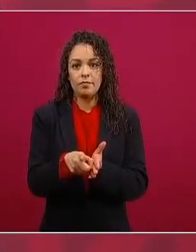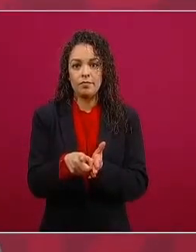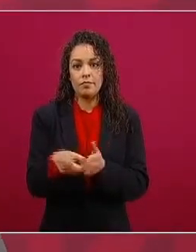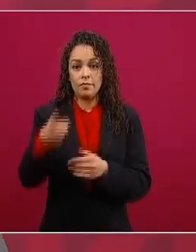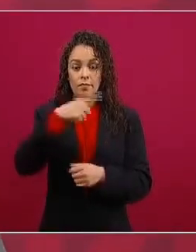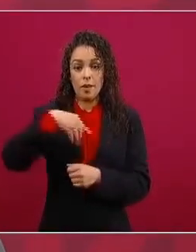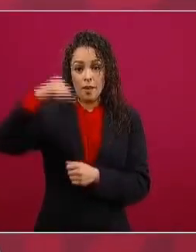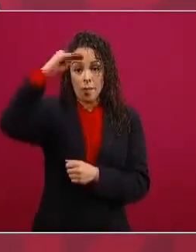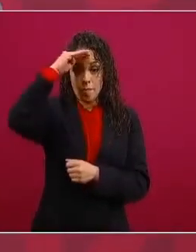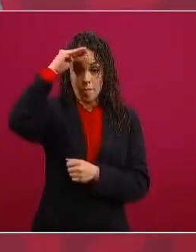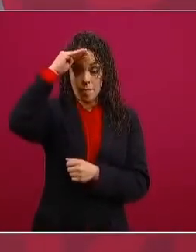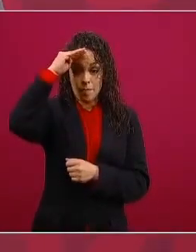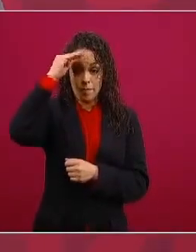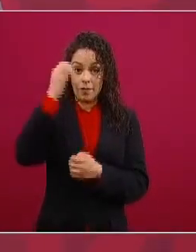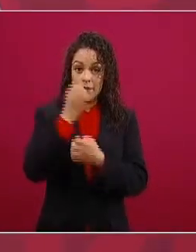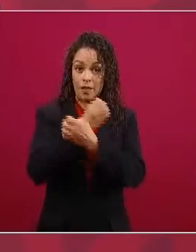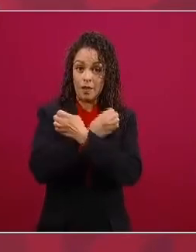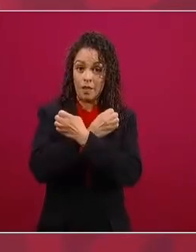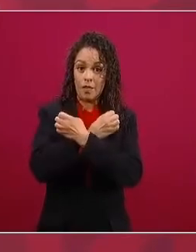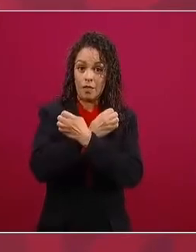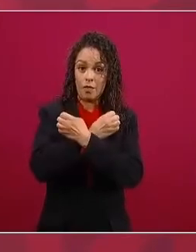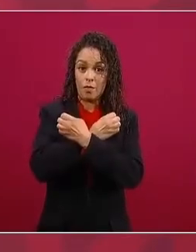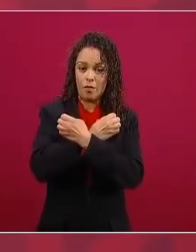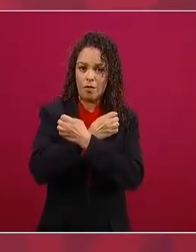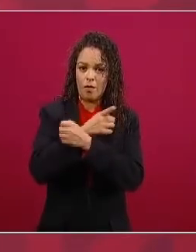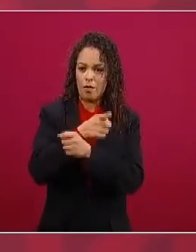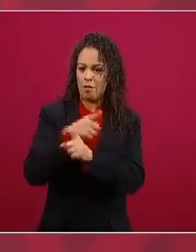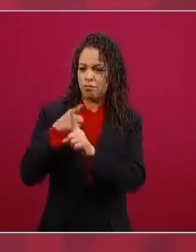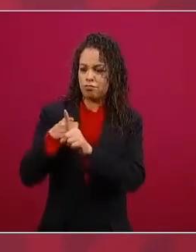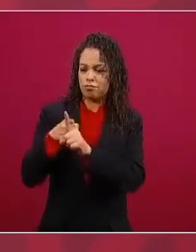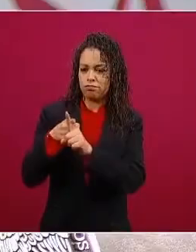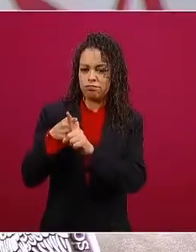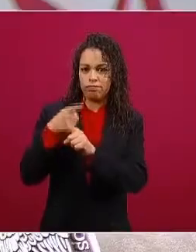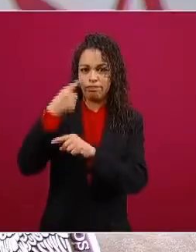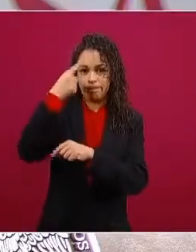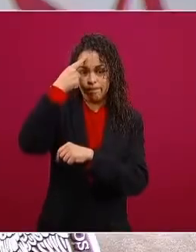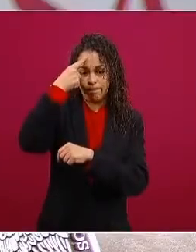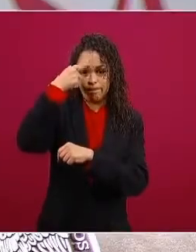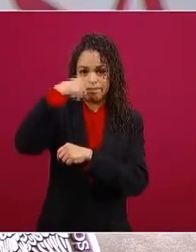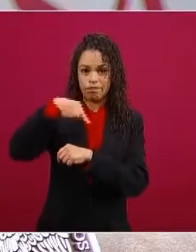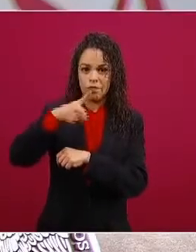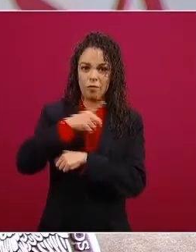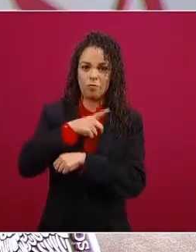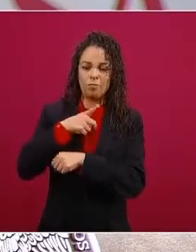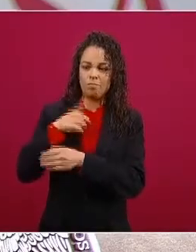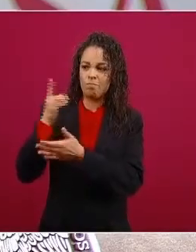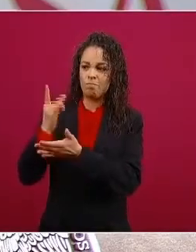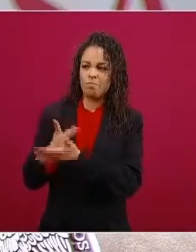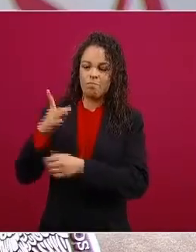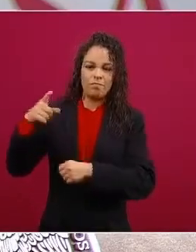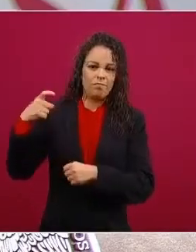la educación era un privilegio y no un derecho del pueblo